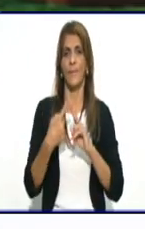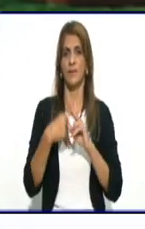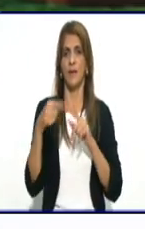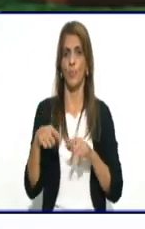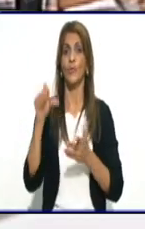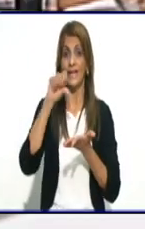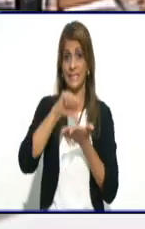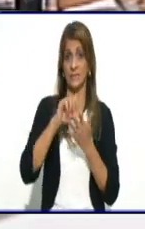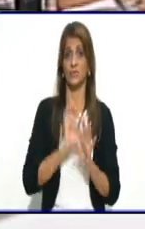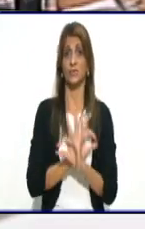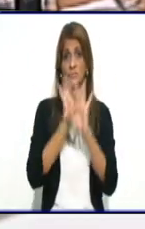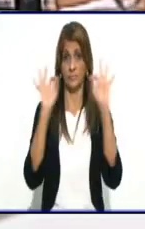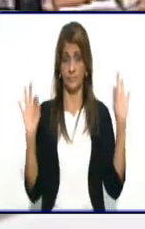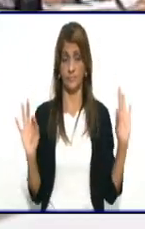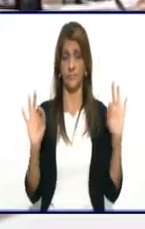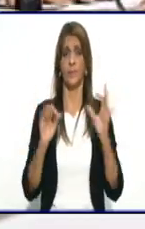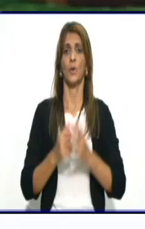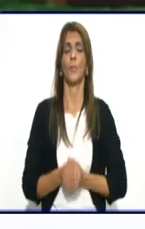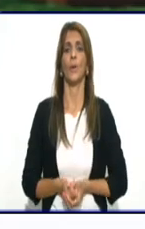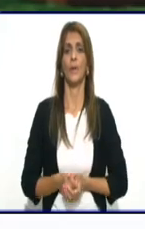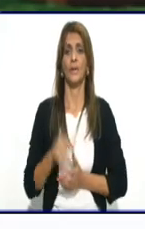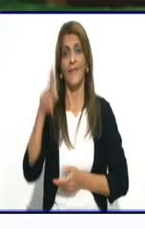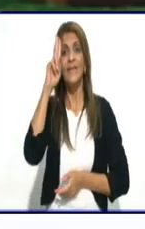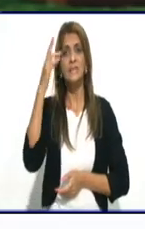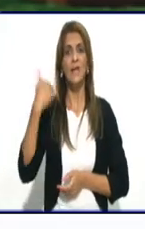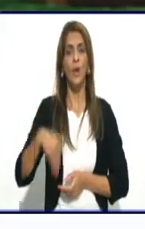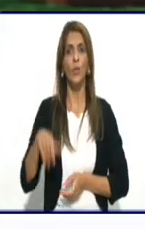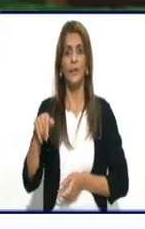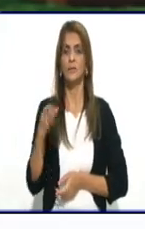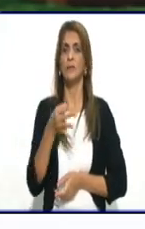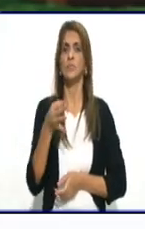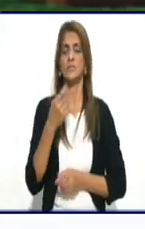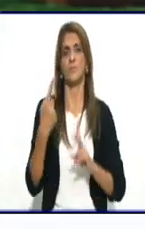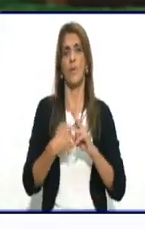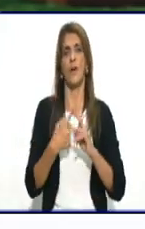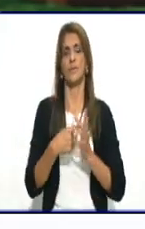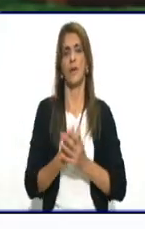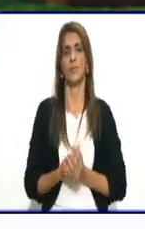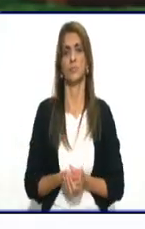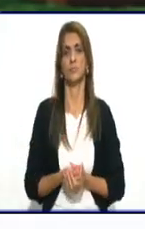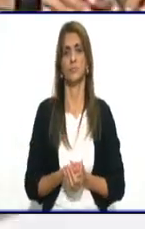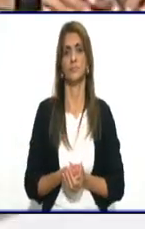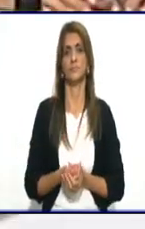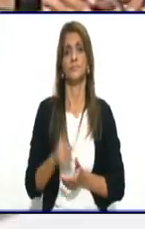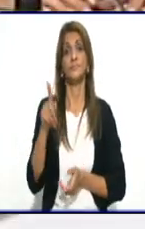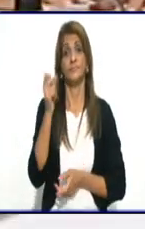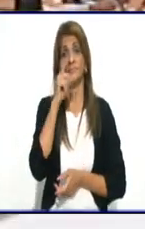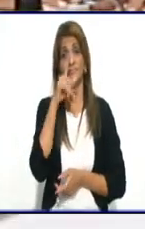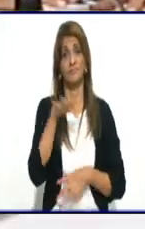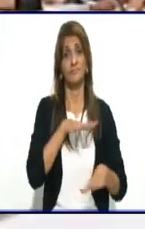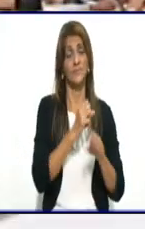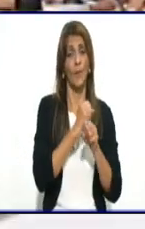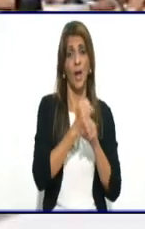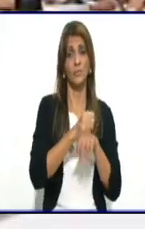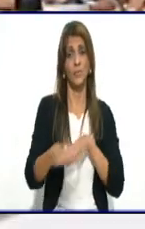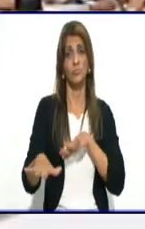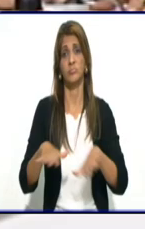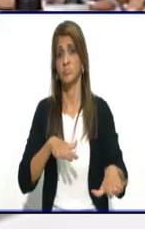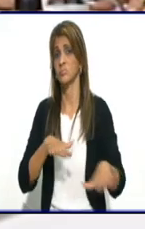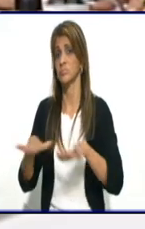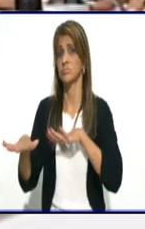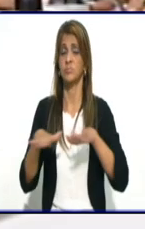Buenas tardes. Buenas tardes, Yunel. Recién acabada de llegar del terreno, del enfrentamiento a la pandemia